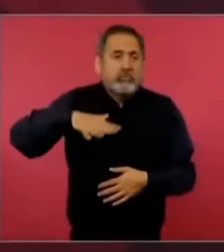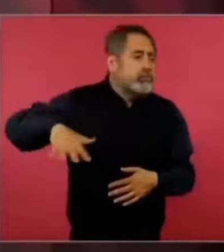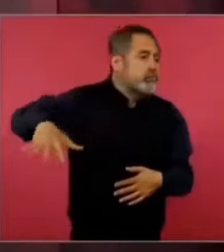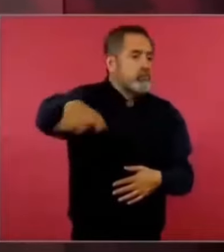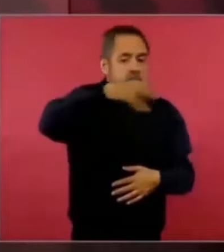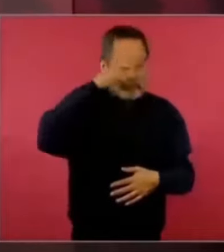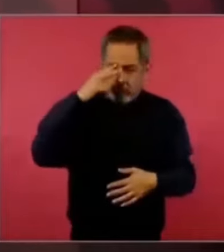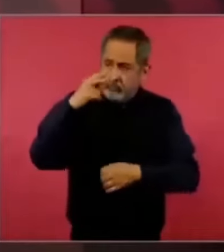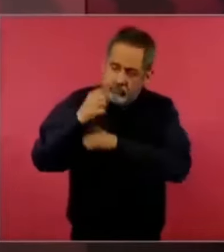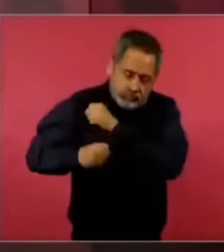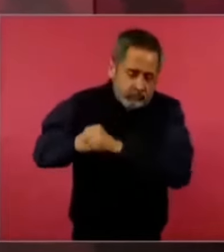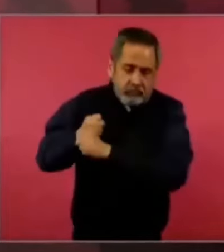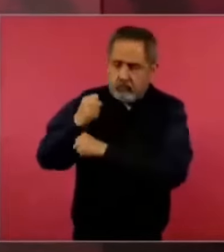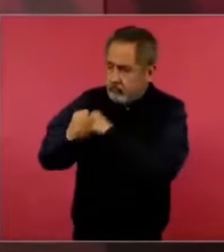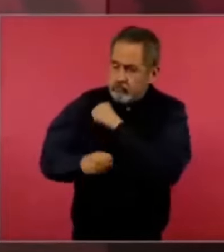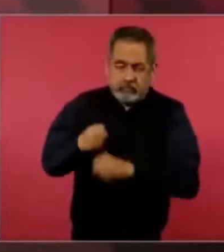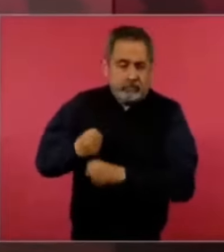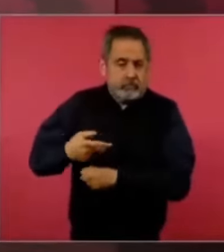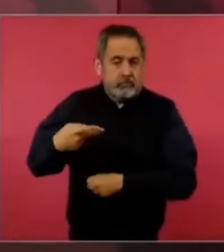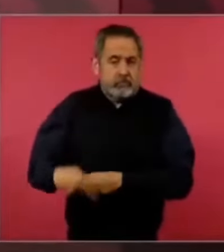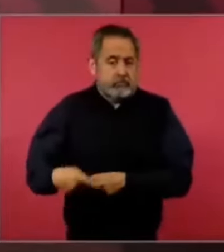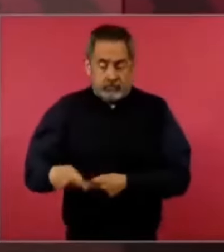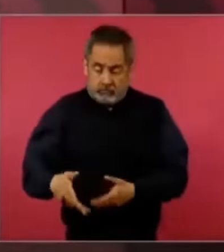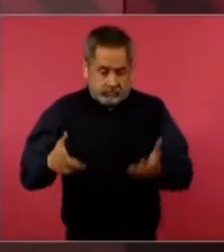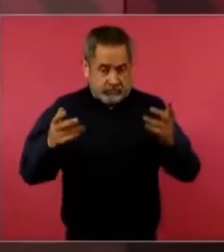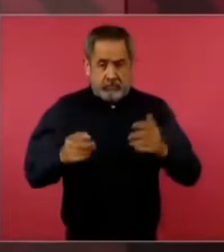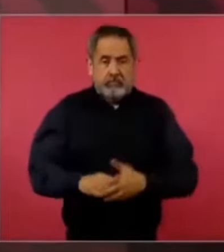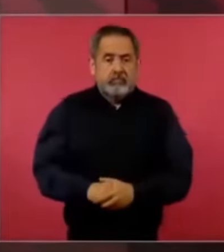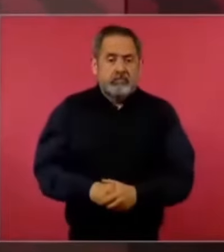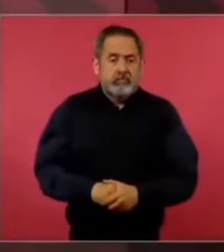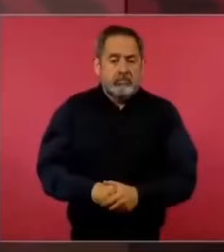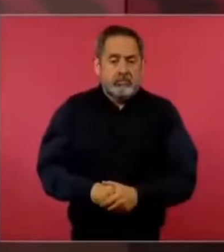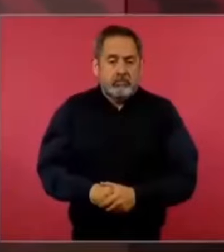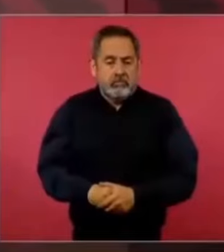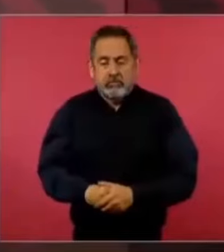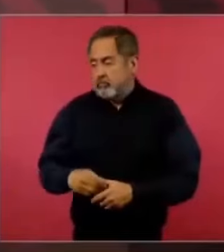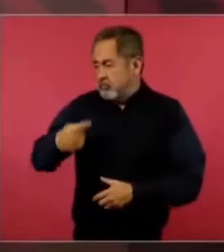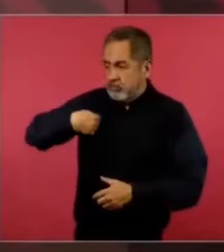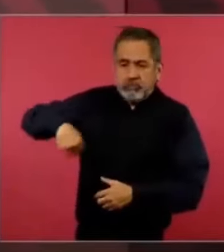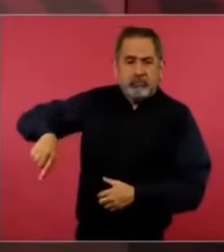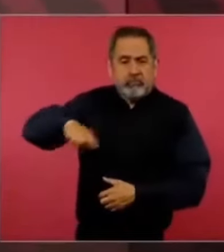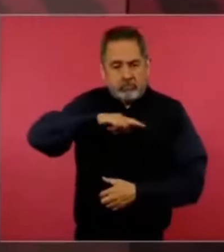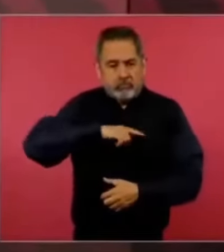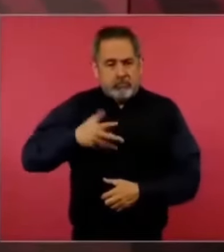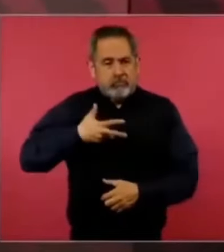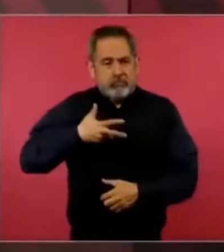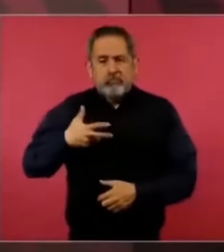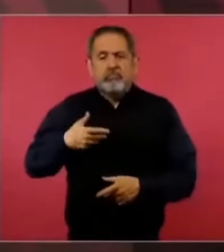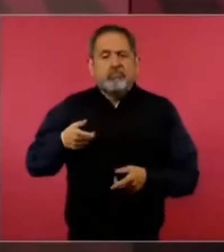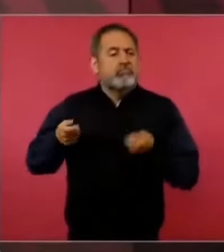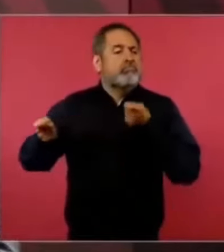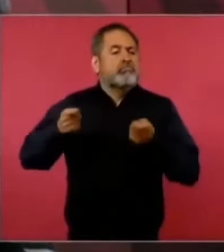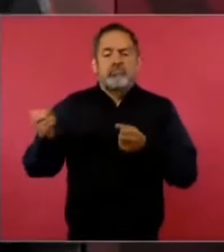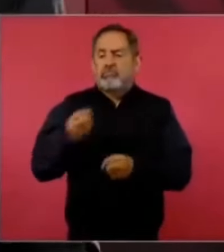durante mucho tiempo, nosotros somos los que tenemos el privilegio de demandar.